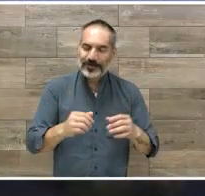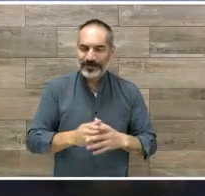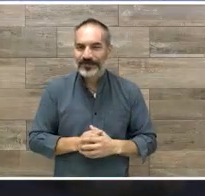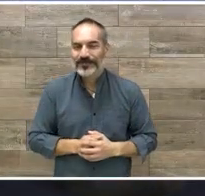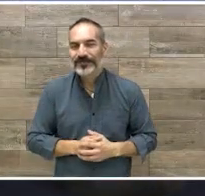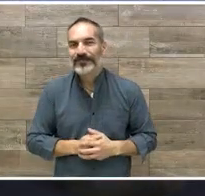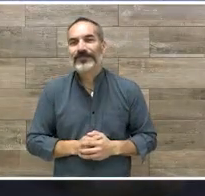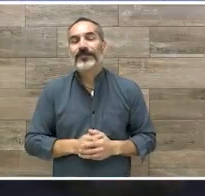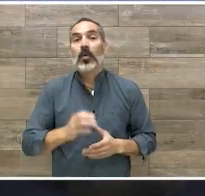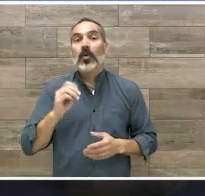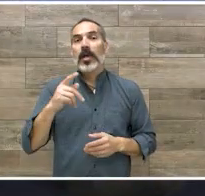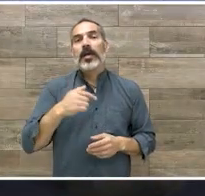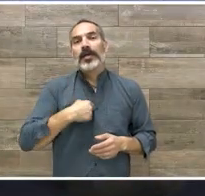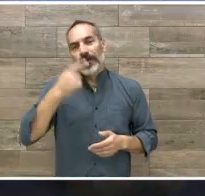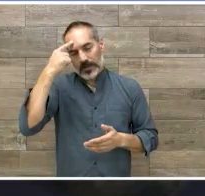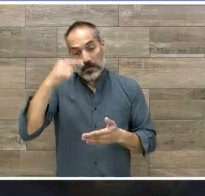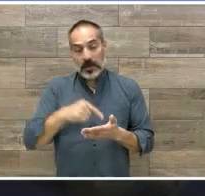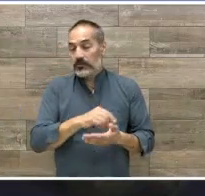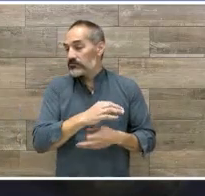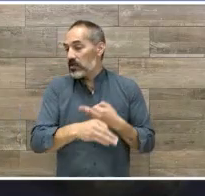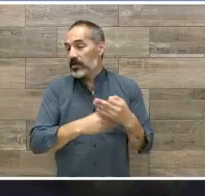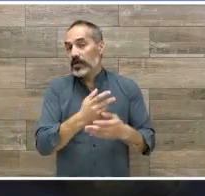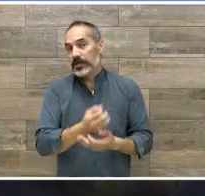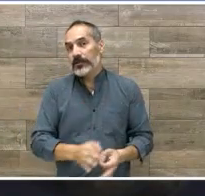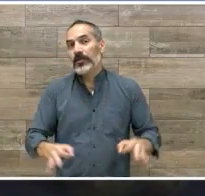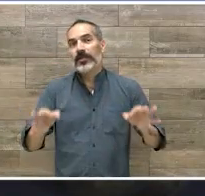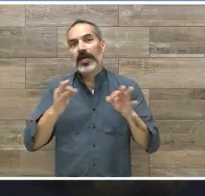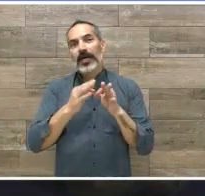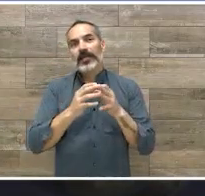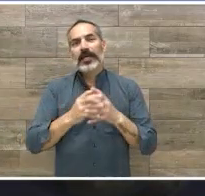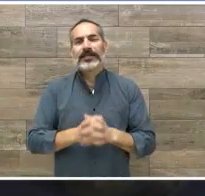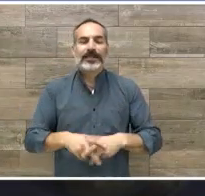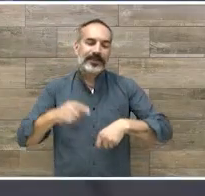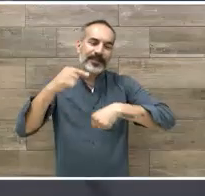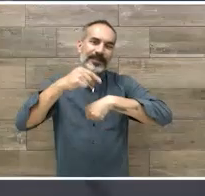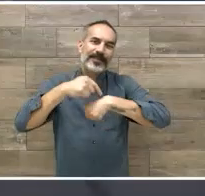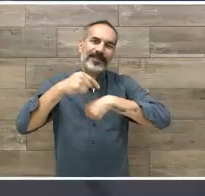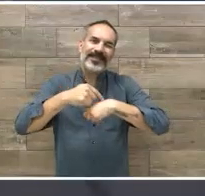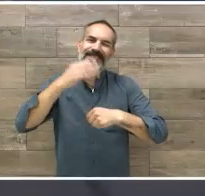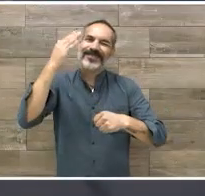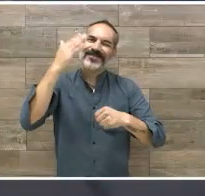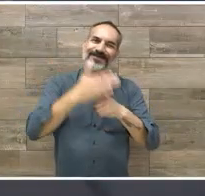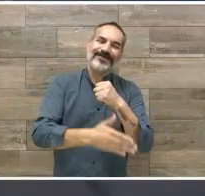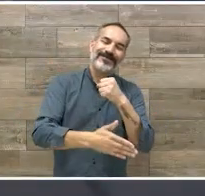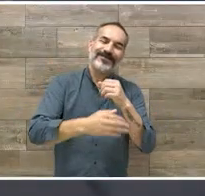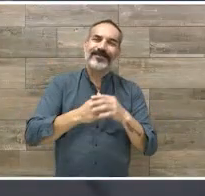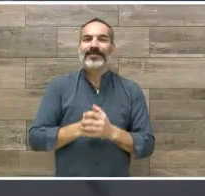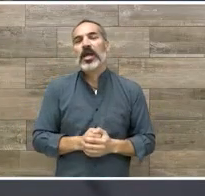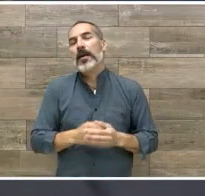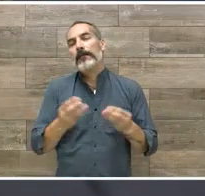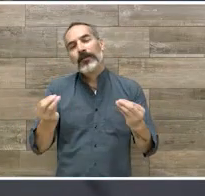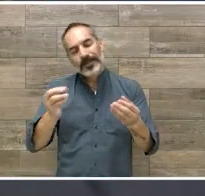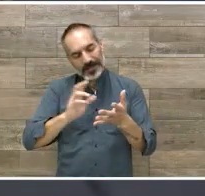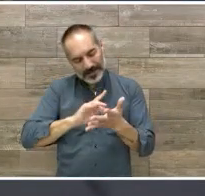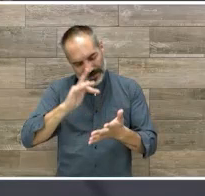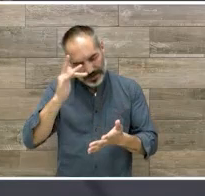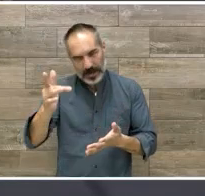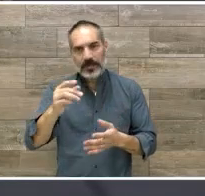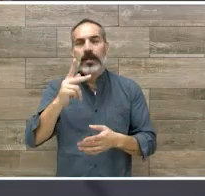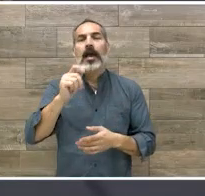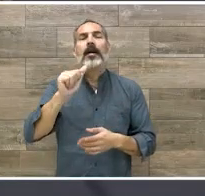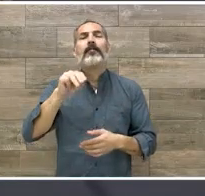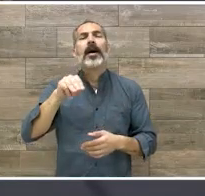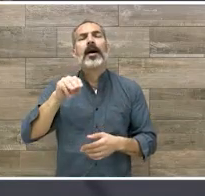siempre el tiempo es nuestro principal enemigo en medios de comunicación pues no me resta más que agradecerte Pame